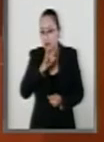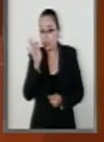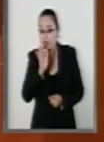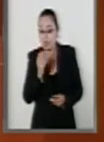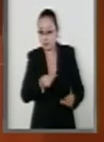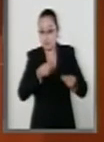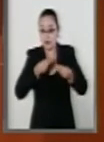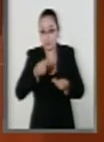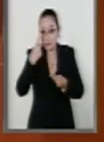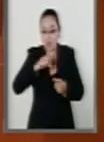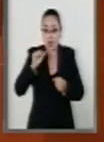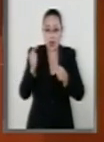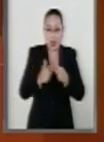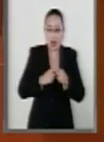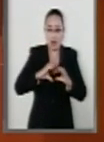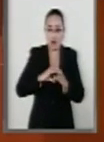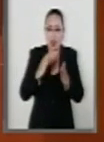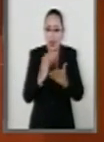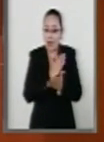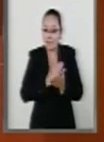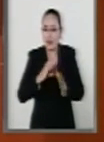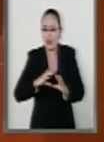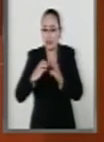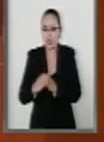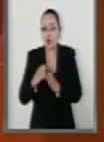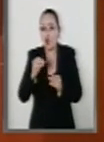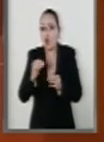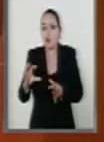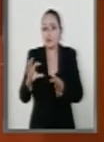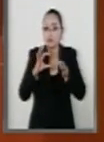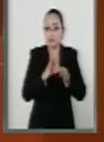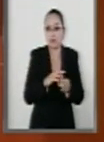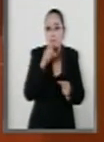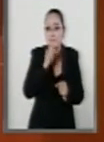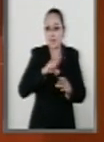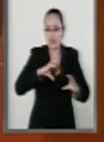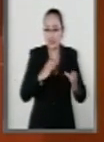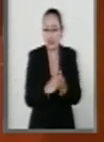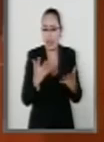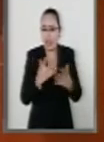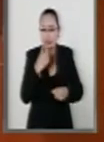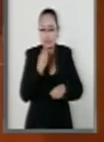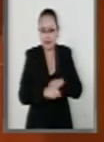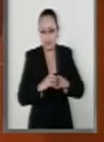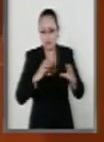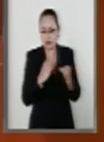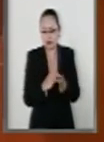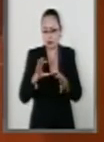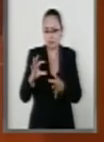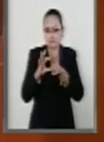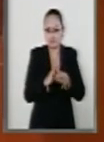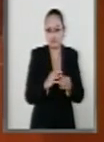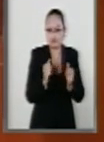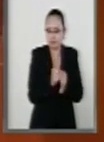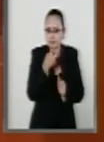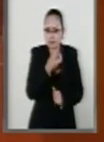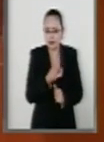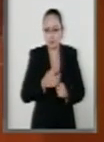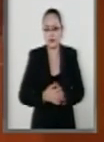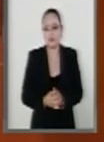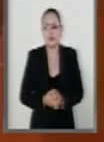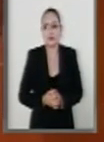obtenido de fuente independiente o el vínculo de su ilicitud estuviera atenuado